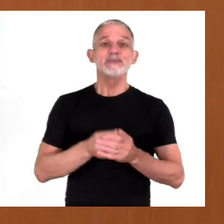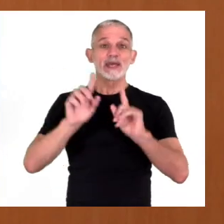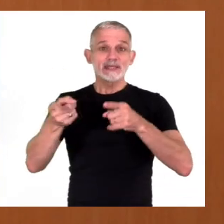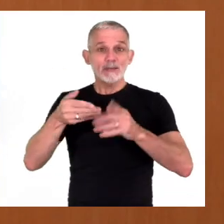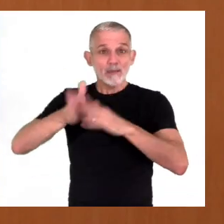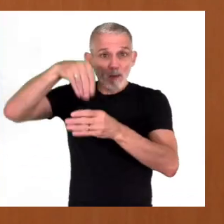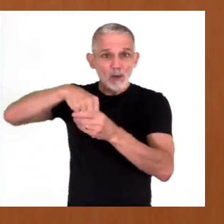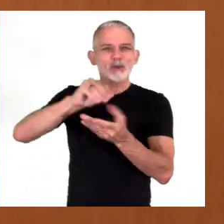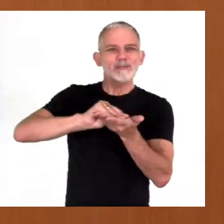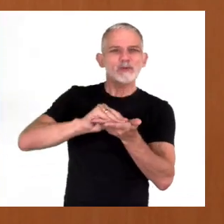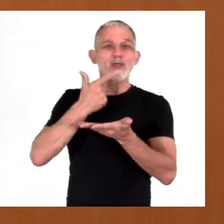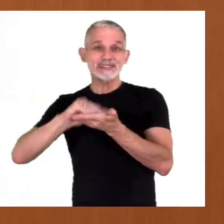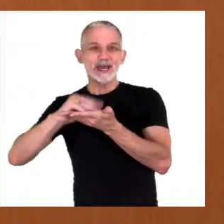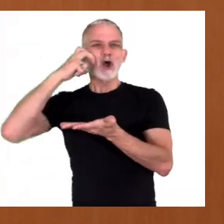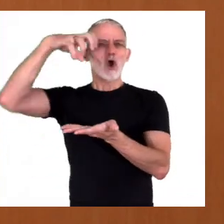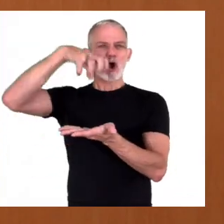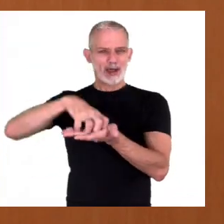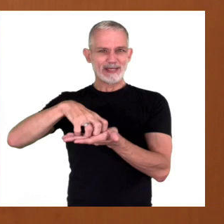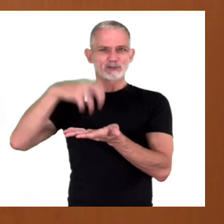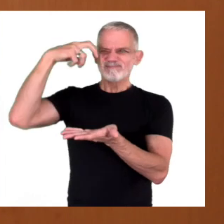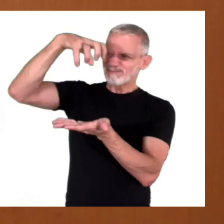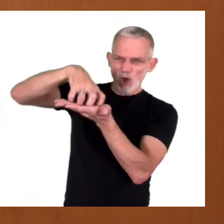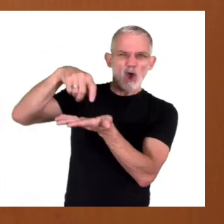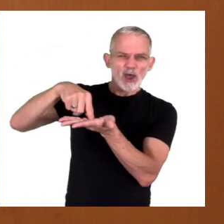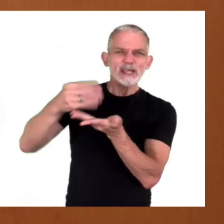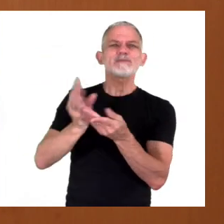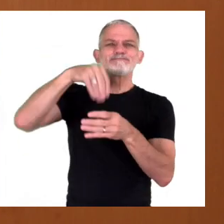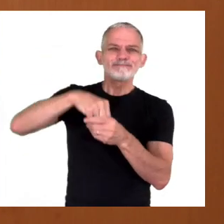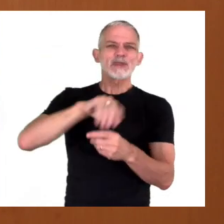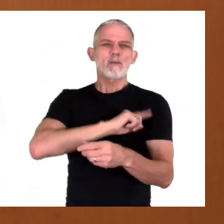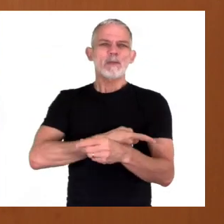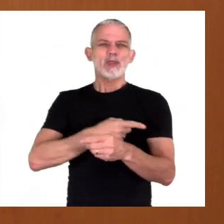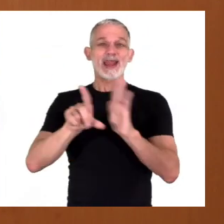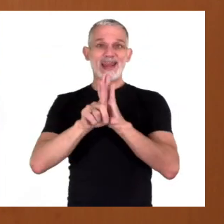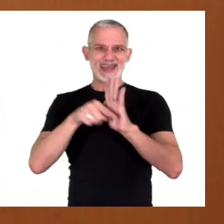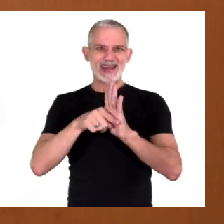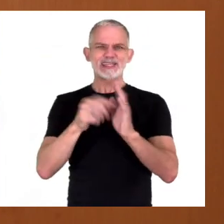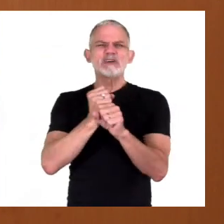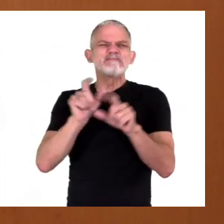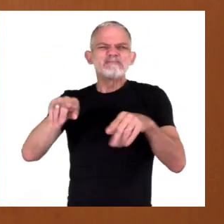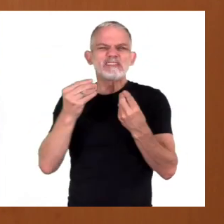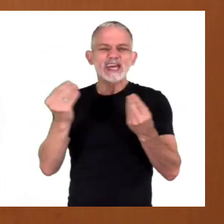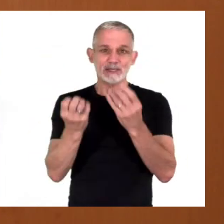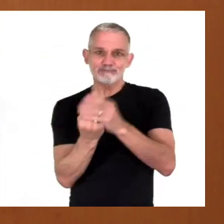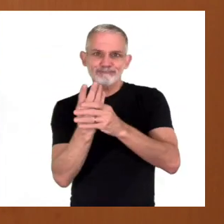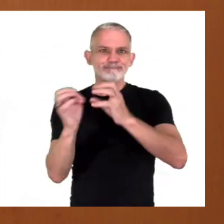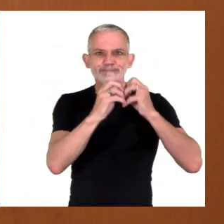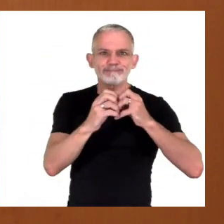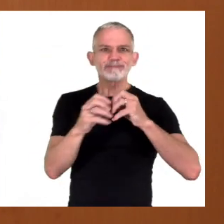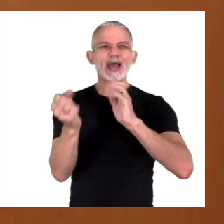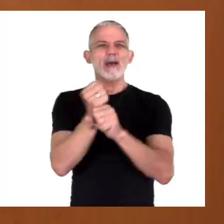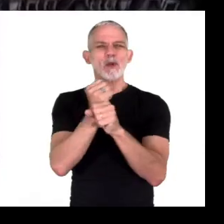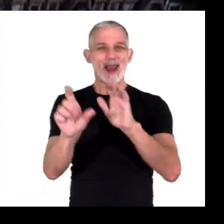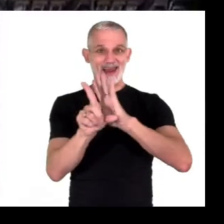también se votarán diputados y senadores para el Congreso de la Nación. El Congreso es parte del Poder Legislativo y tiene la tarea de crear, discutir